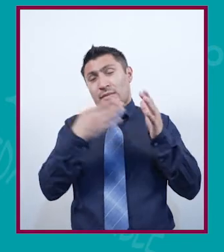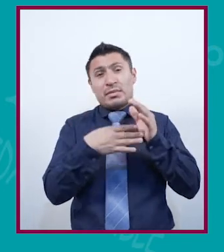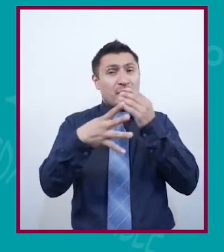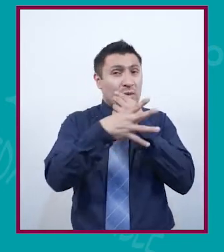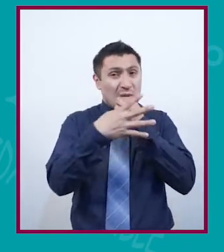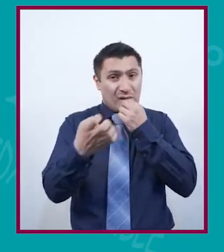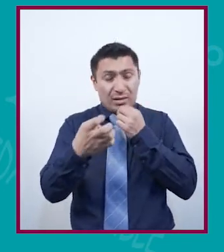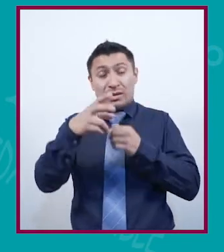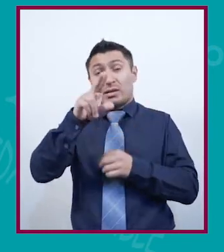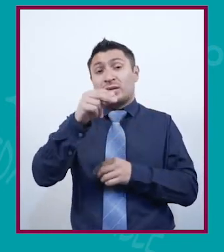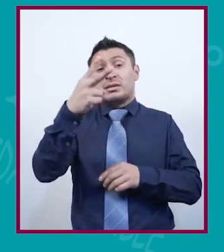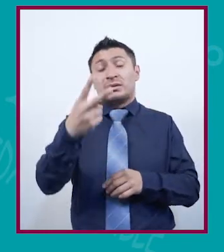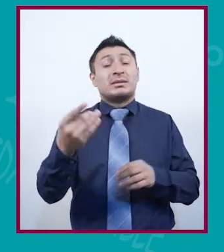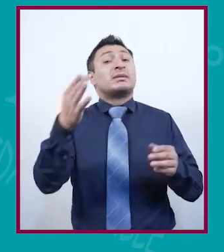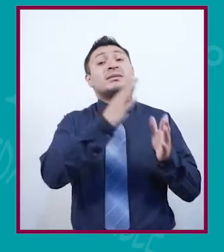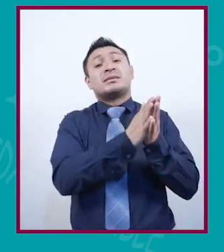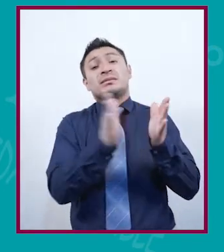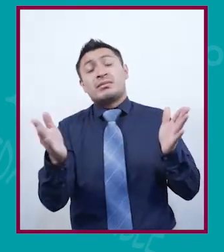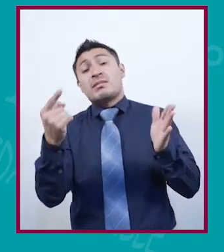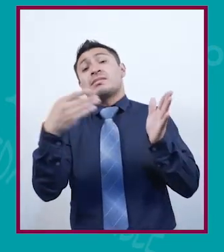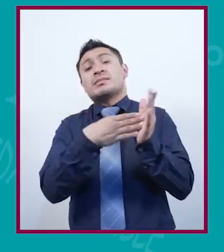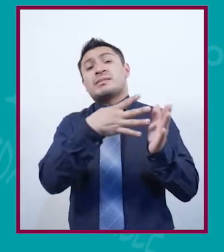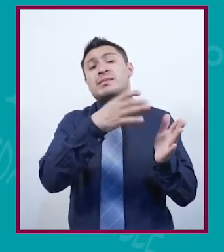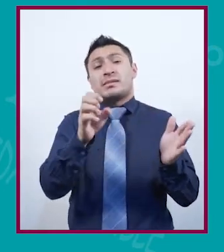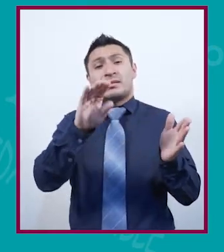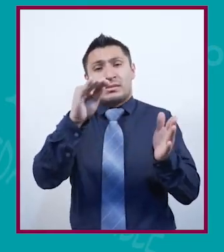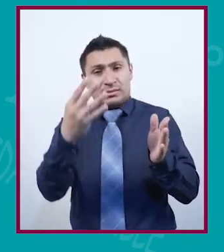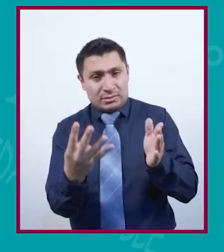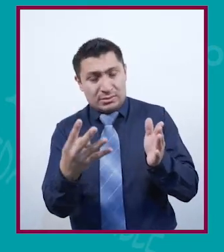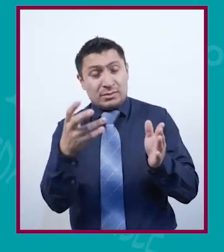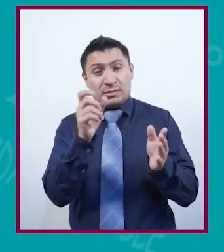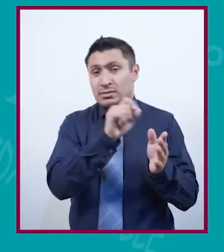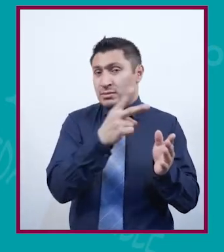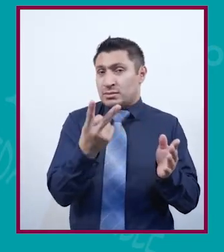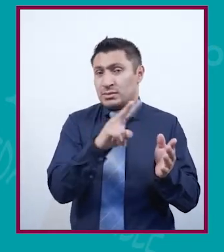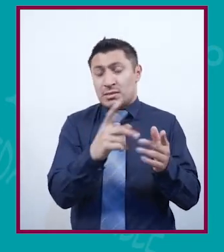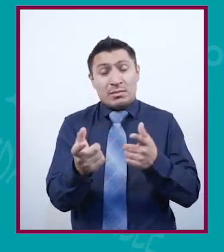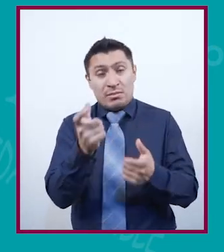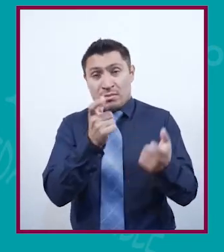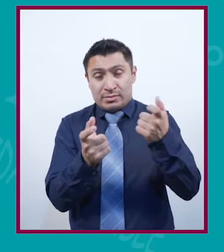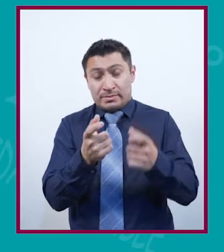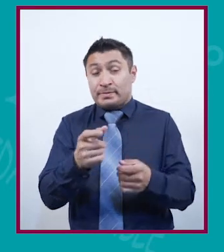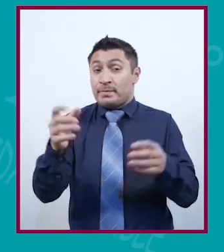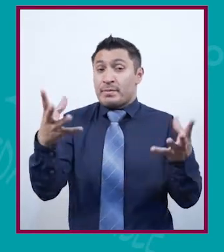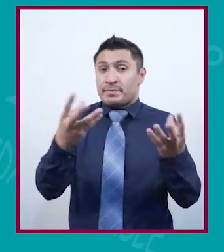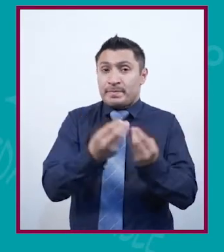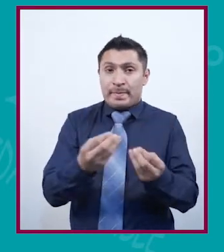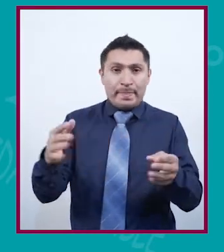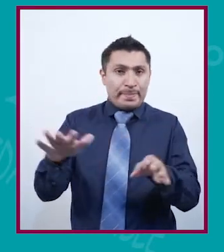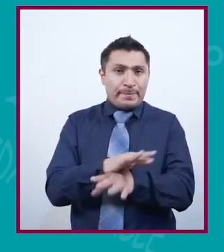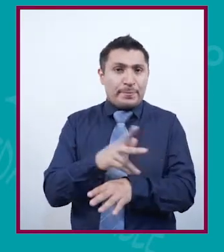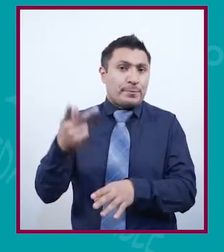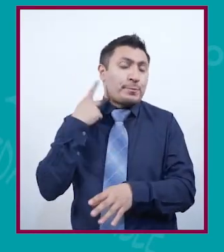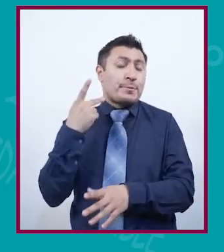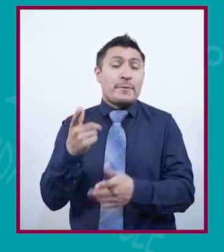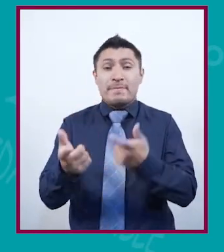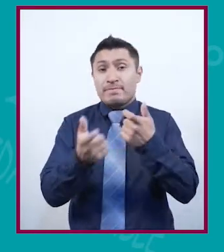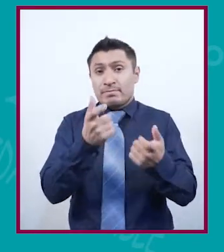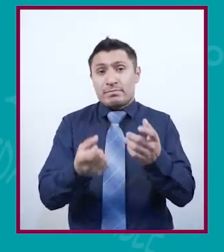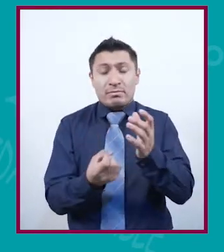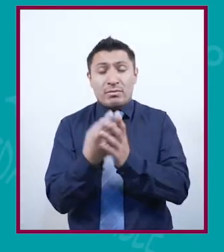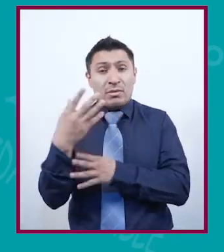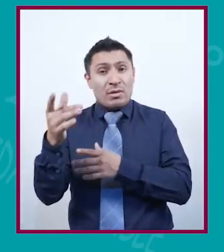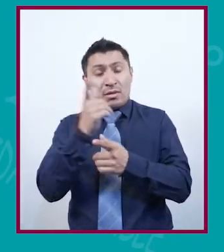de 1982 y 1990. Ambos eventos económicos, junto con el cambio de la política